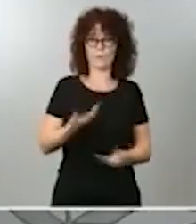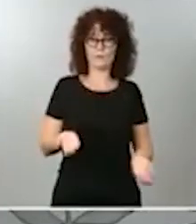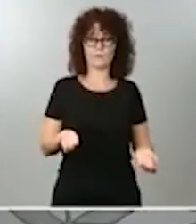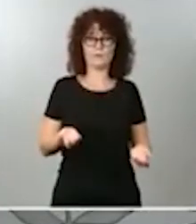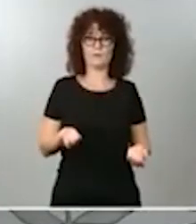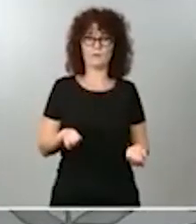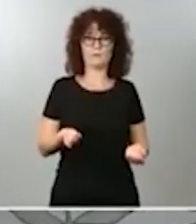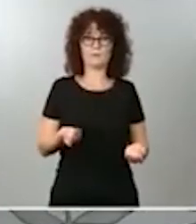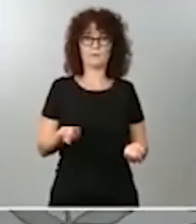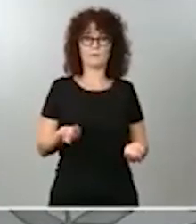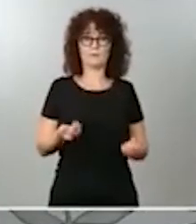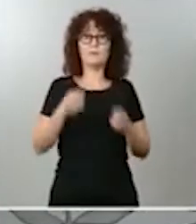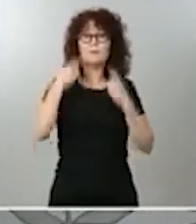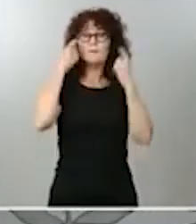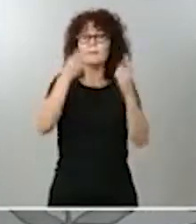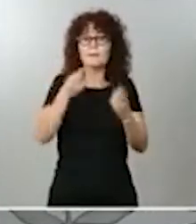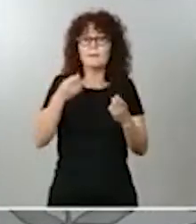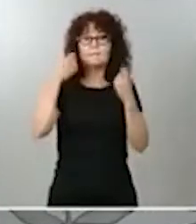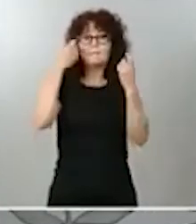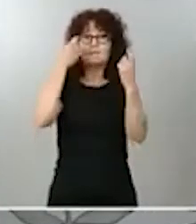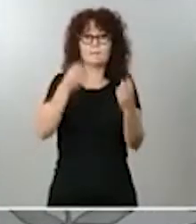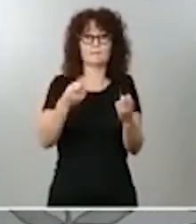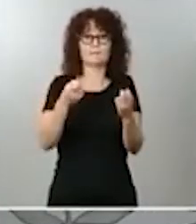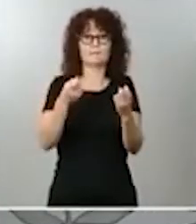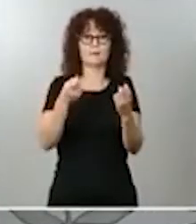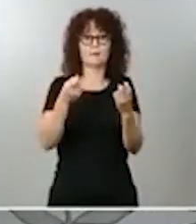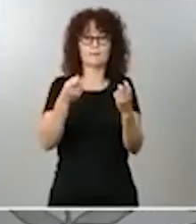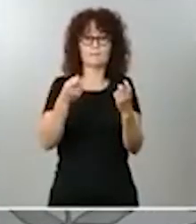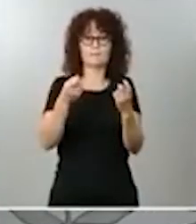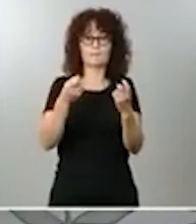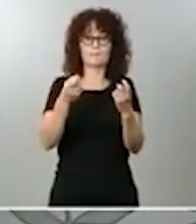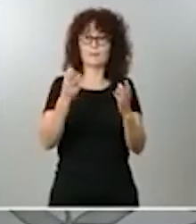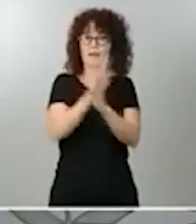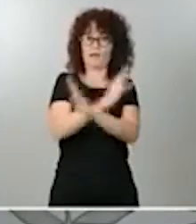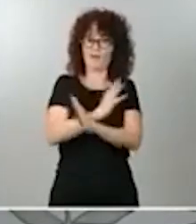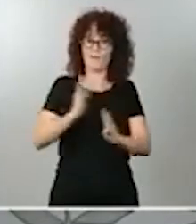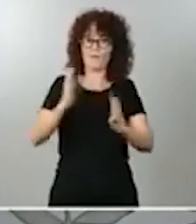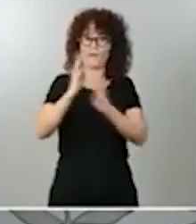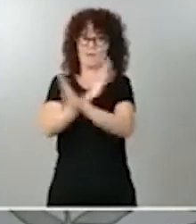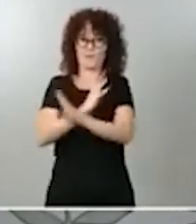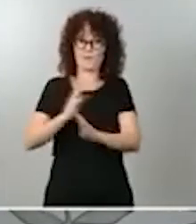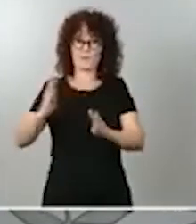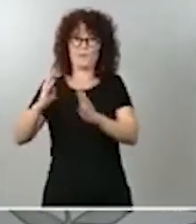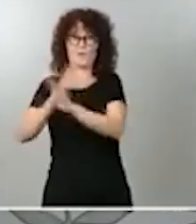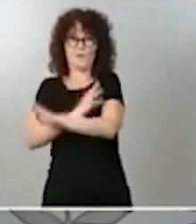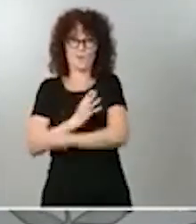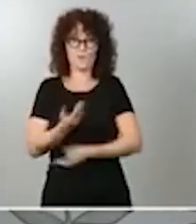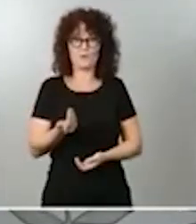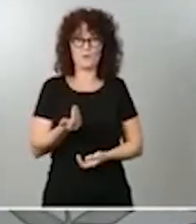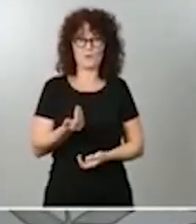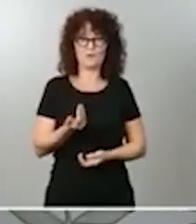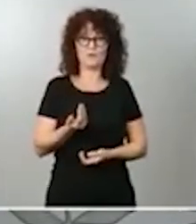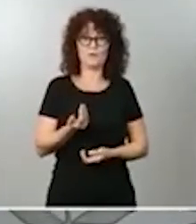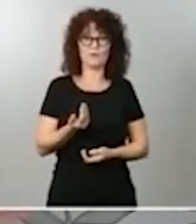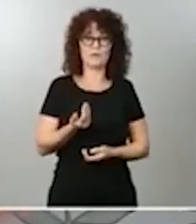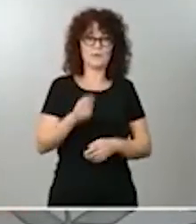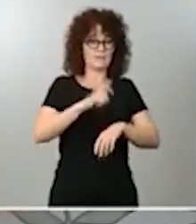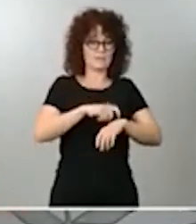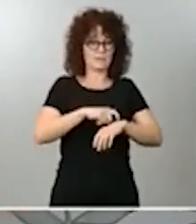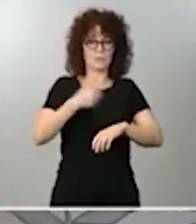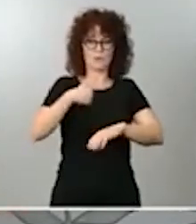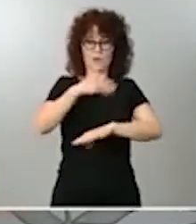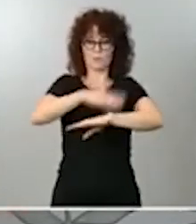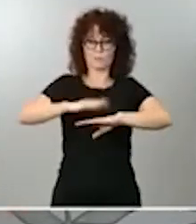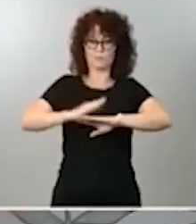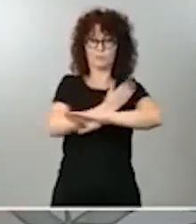las maneras posibles que se produzca una renovación de los órganos en los tiempos tasados, en los tiempos establecidos y por tanto